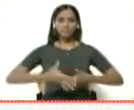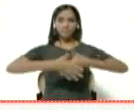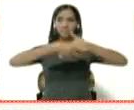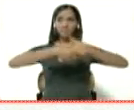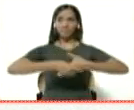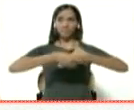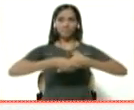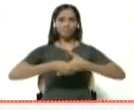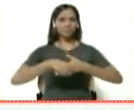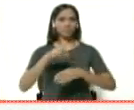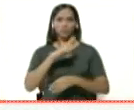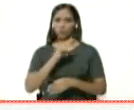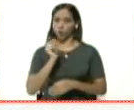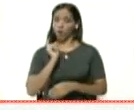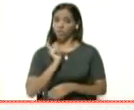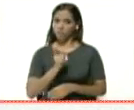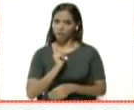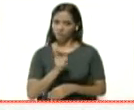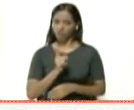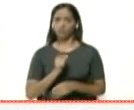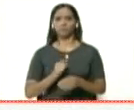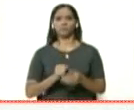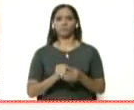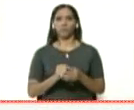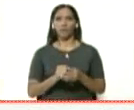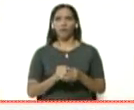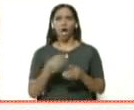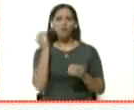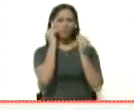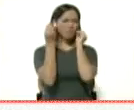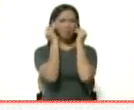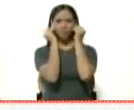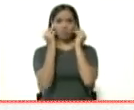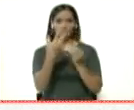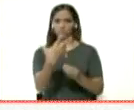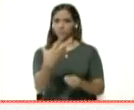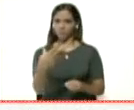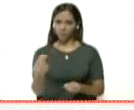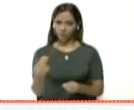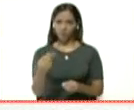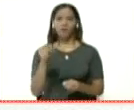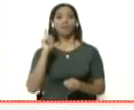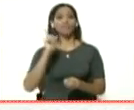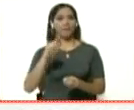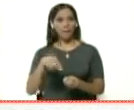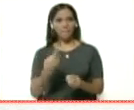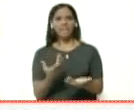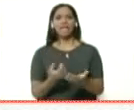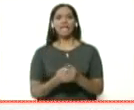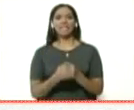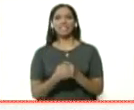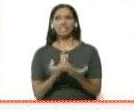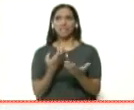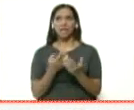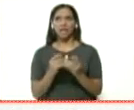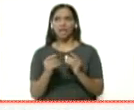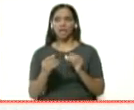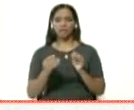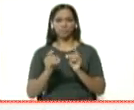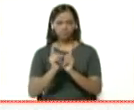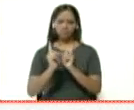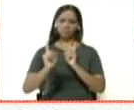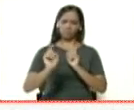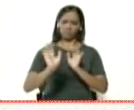ya no es lo correcto en este tipo de situaciones. Está cayéndose a besos en los cachetes, tampoco, y también tiene cierto nivel de ser comedido a la hora de saludar.